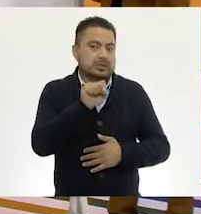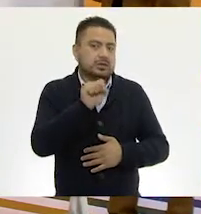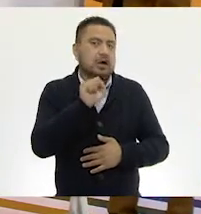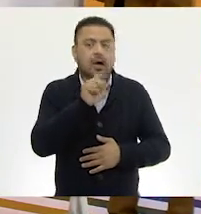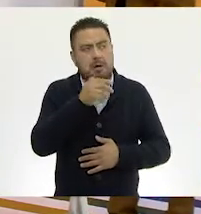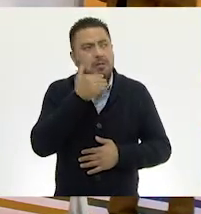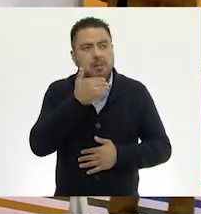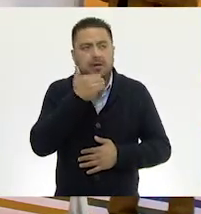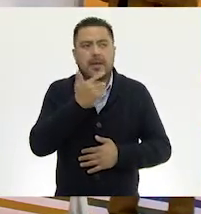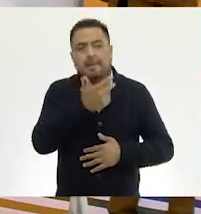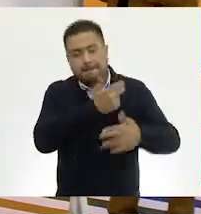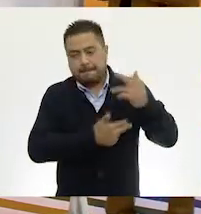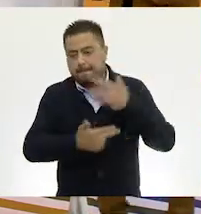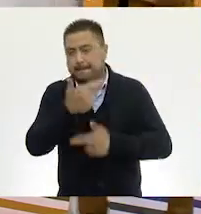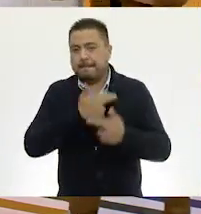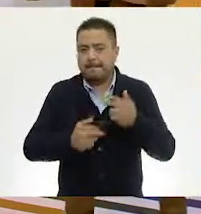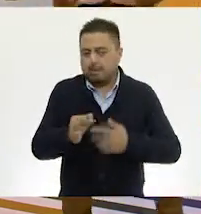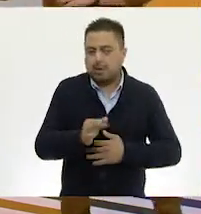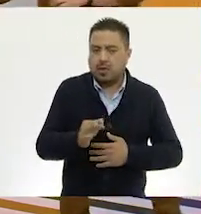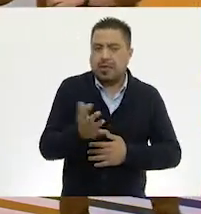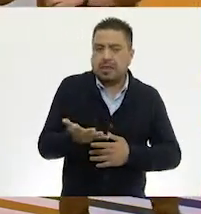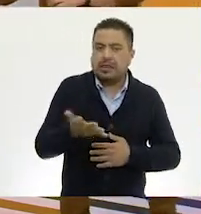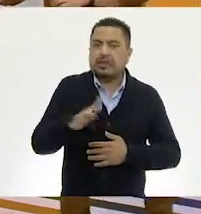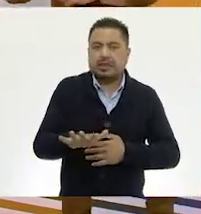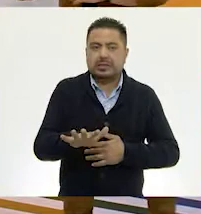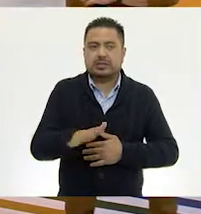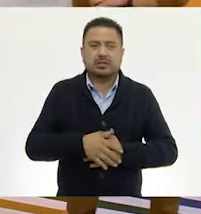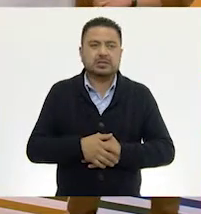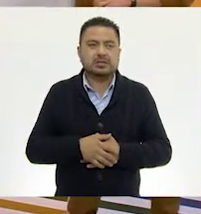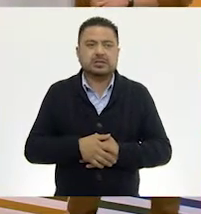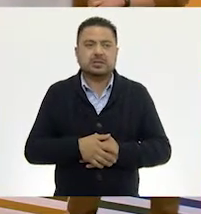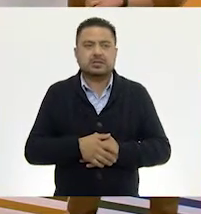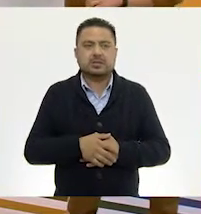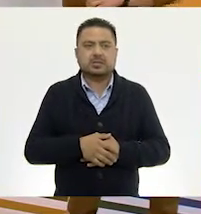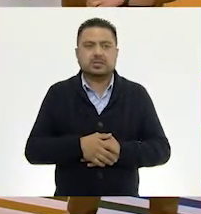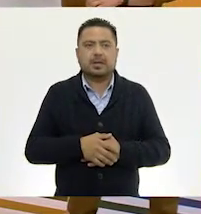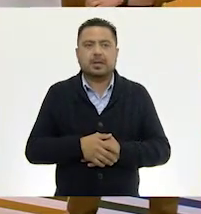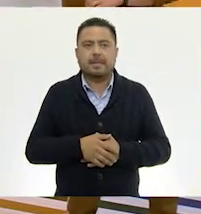bien. Y entonces le regreso monedas de diez. Setenta.